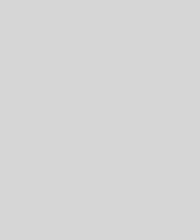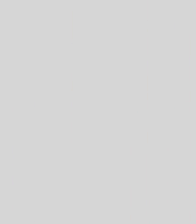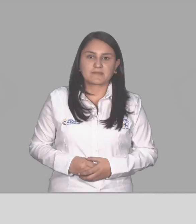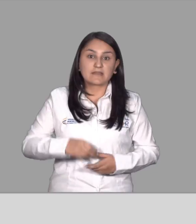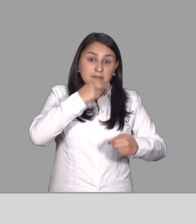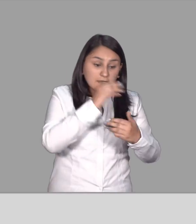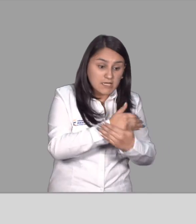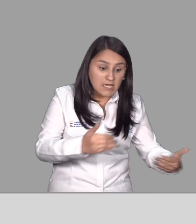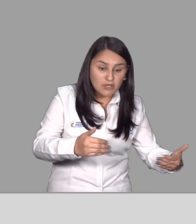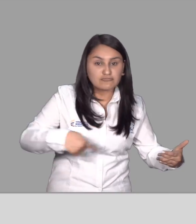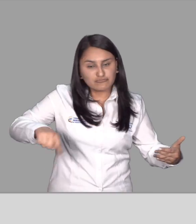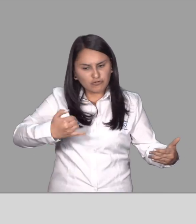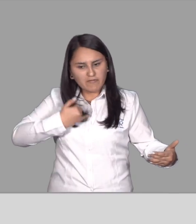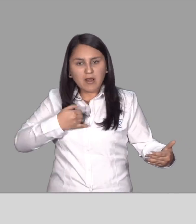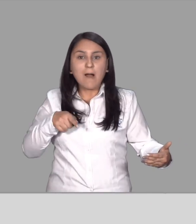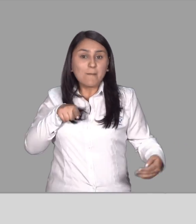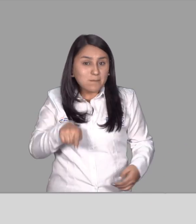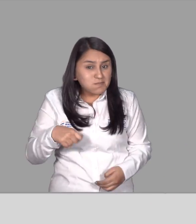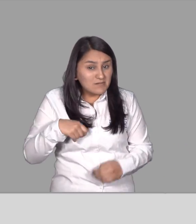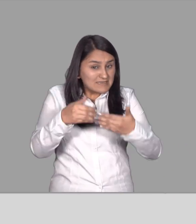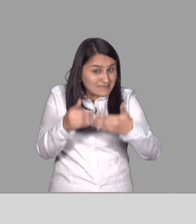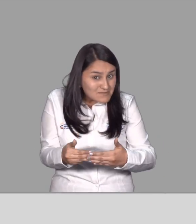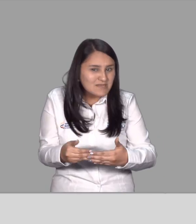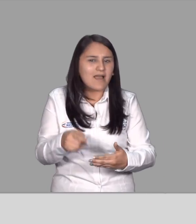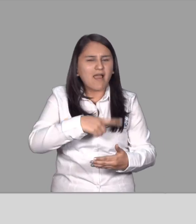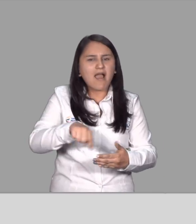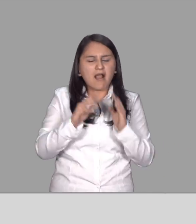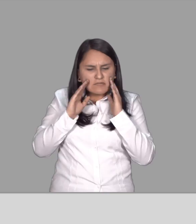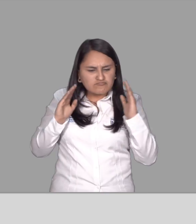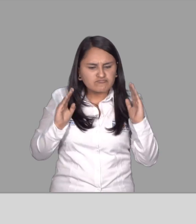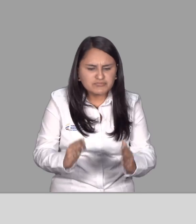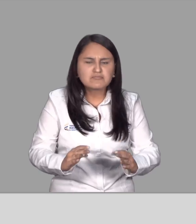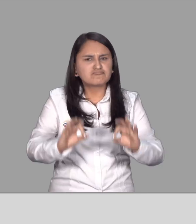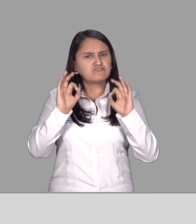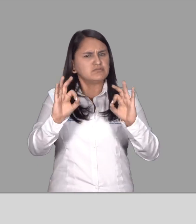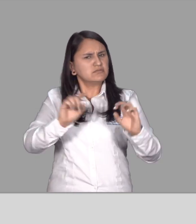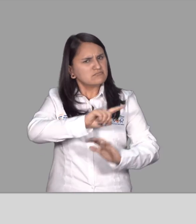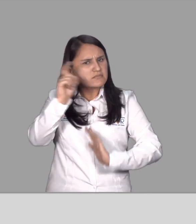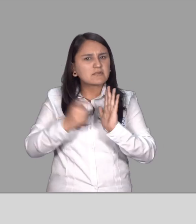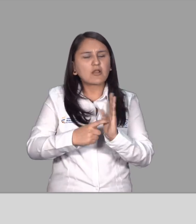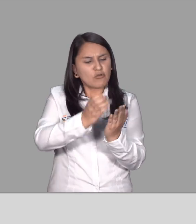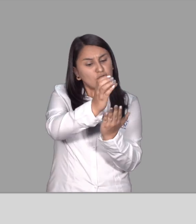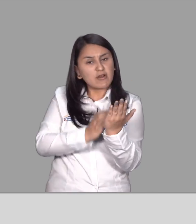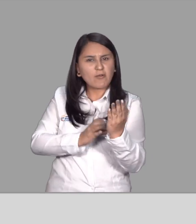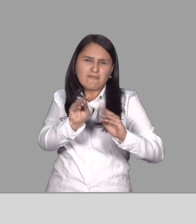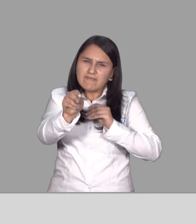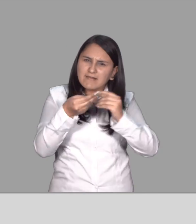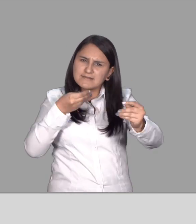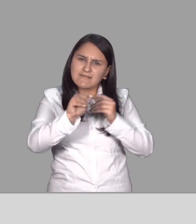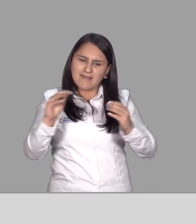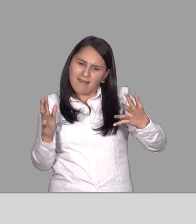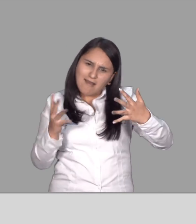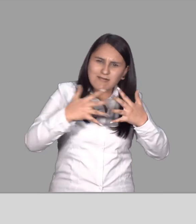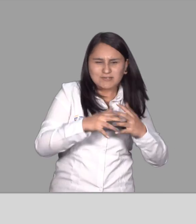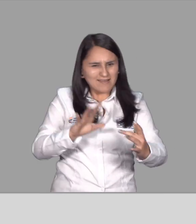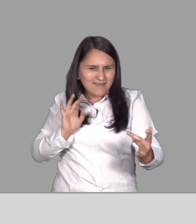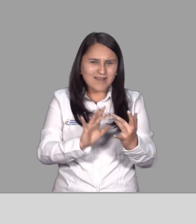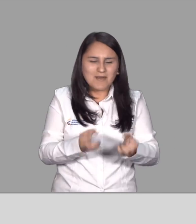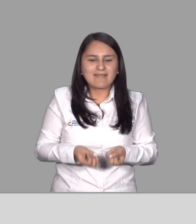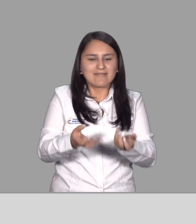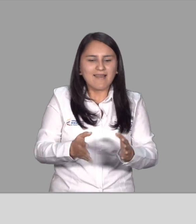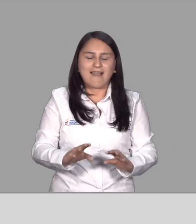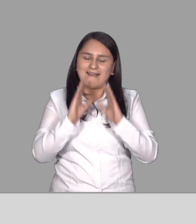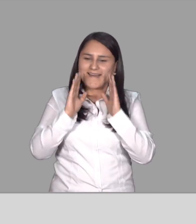Los niños y jóvenes con alguna otra discapacidad Son atendidos de manera integral Con currículo flexible y